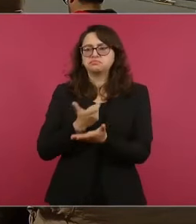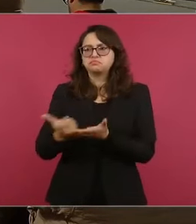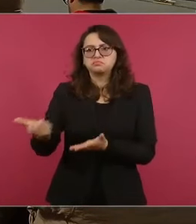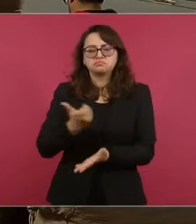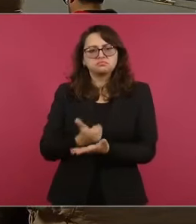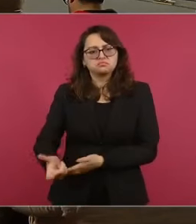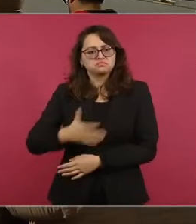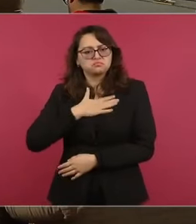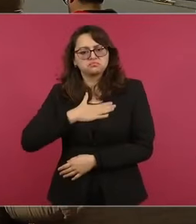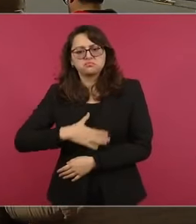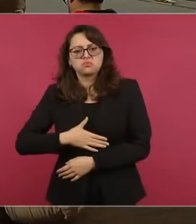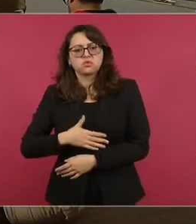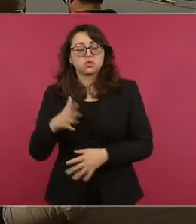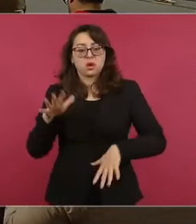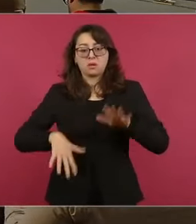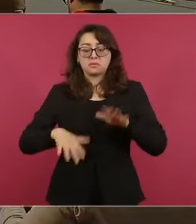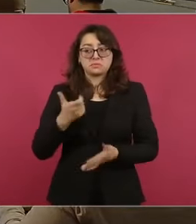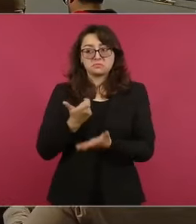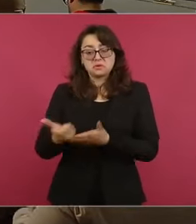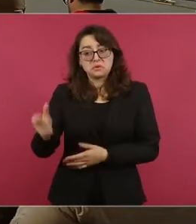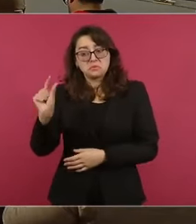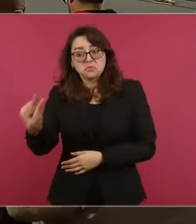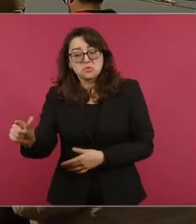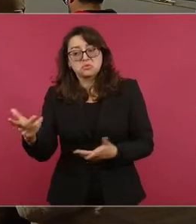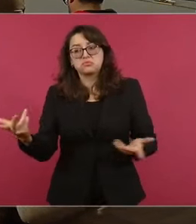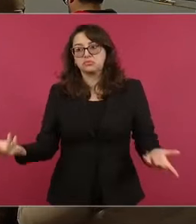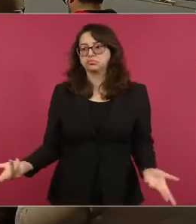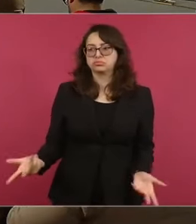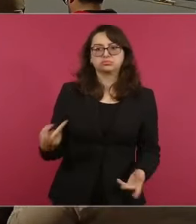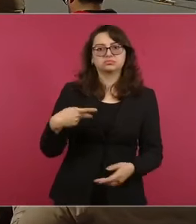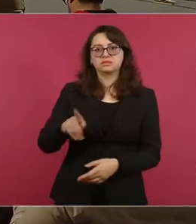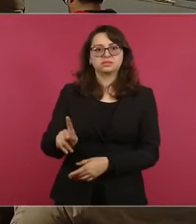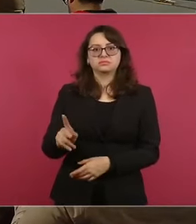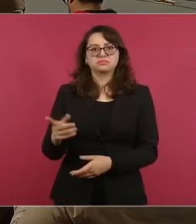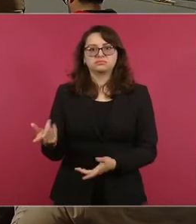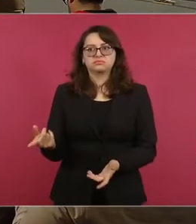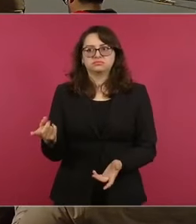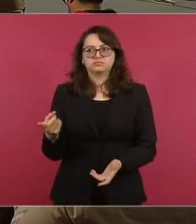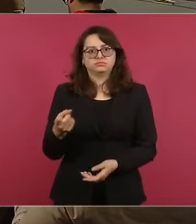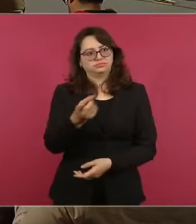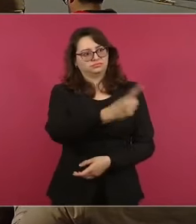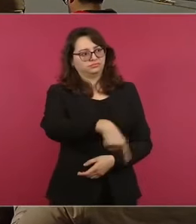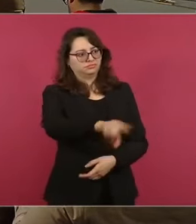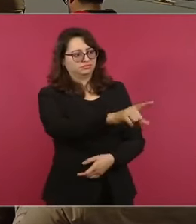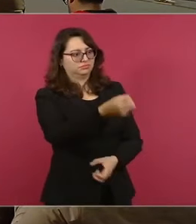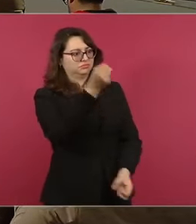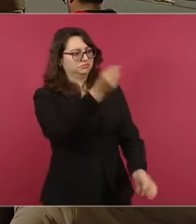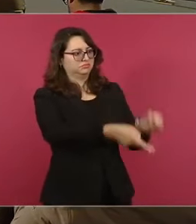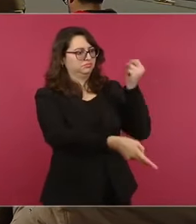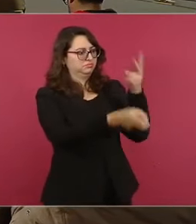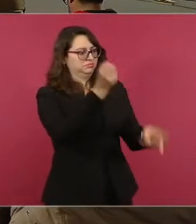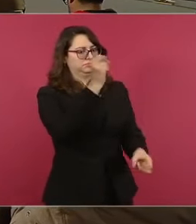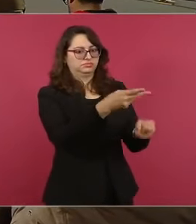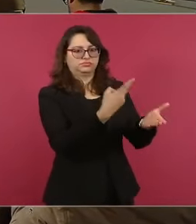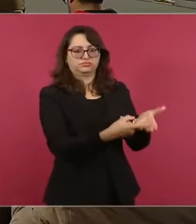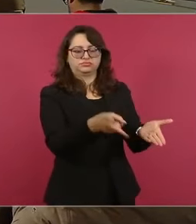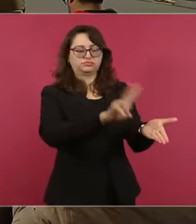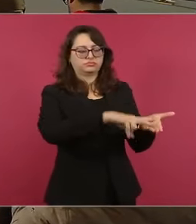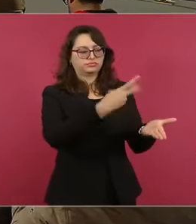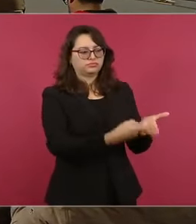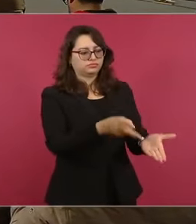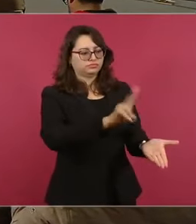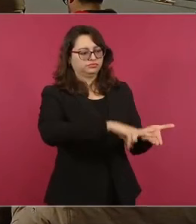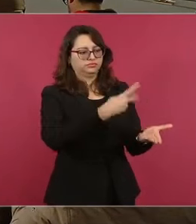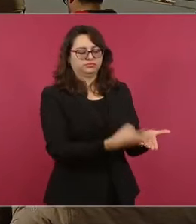de terminar con estos privilegios. Lo de otro tipo de